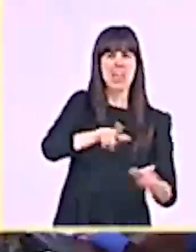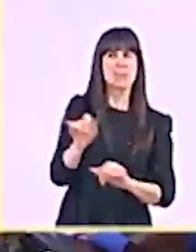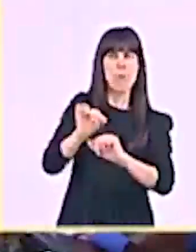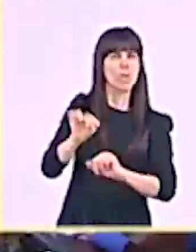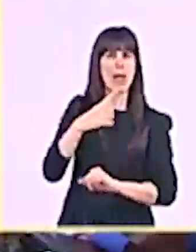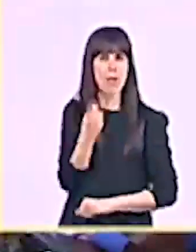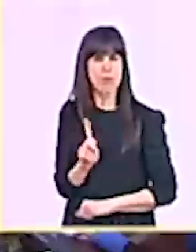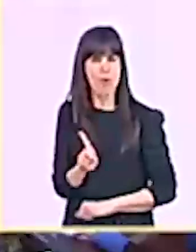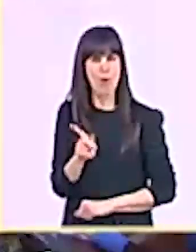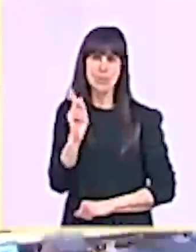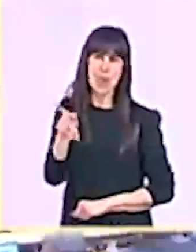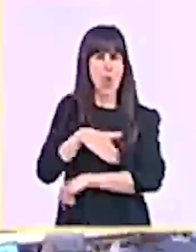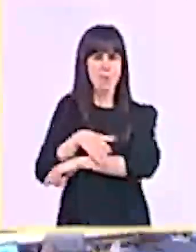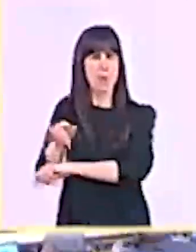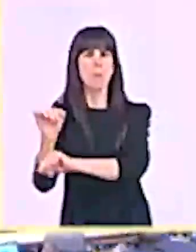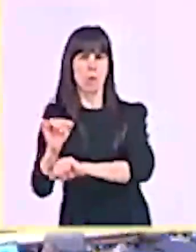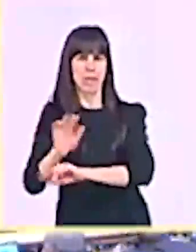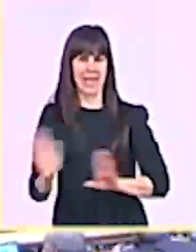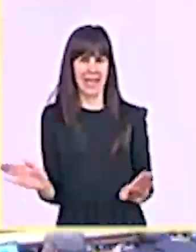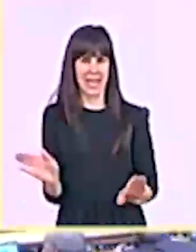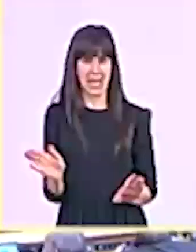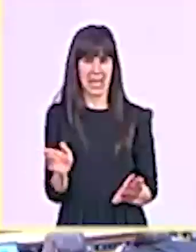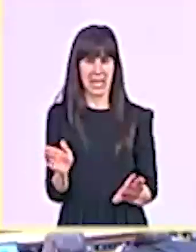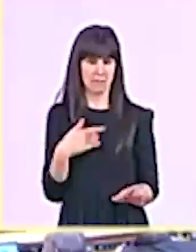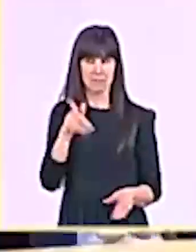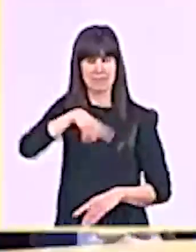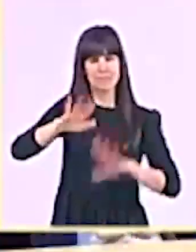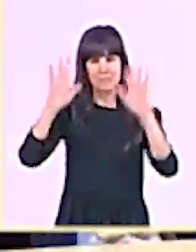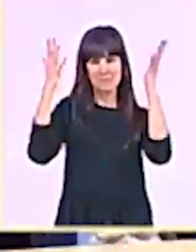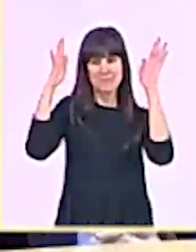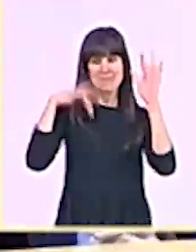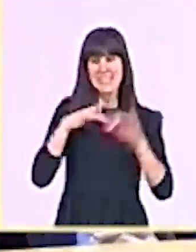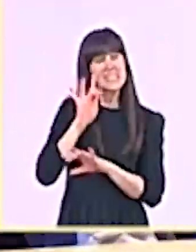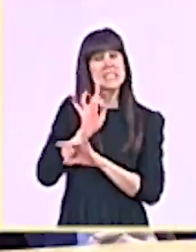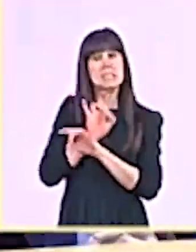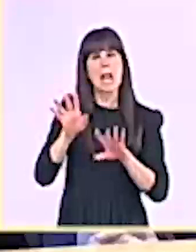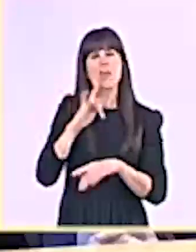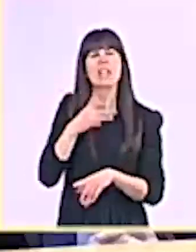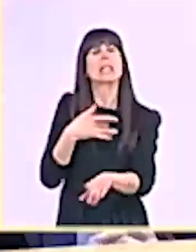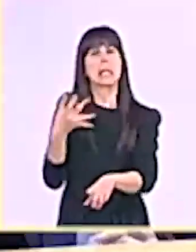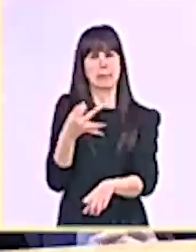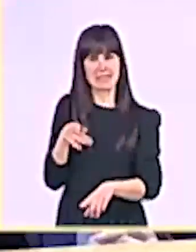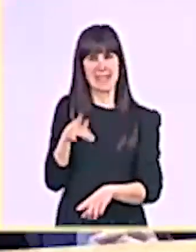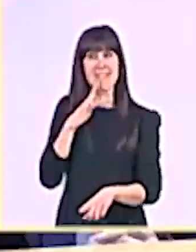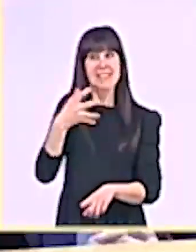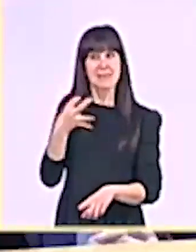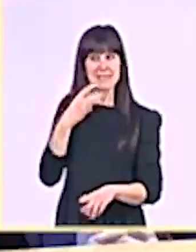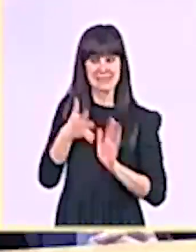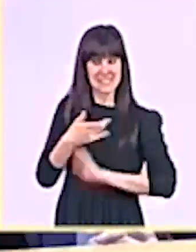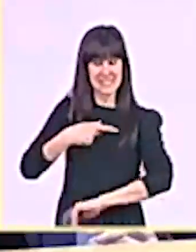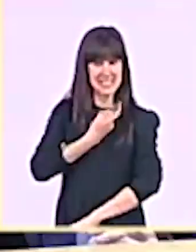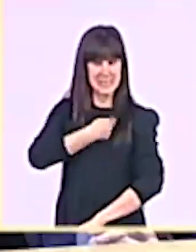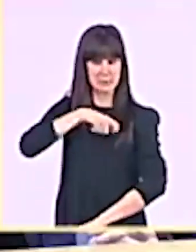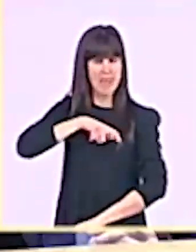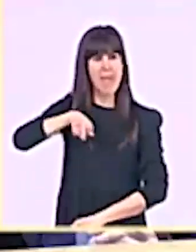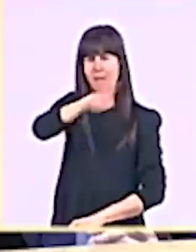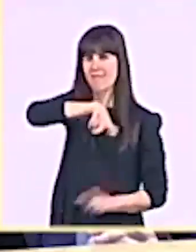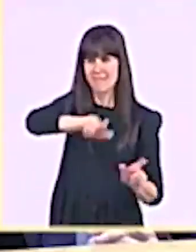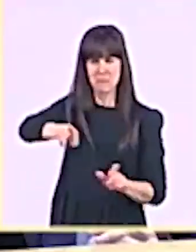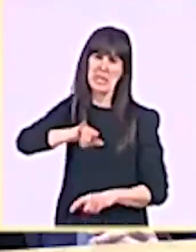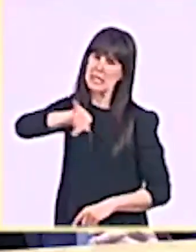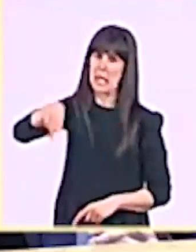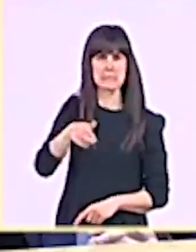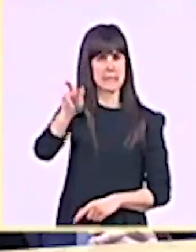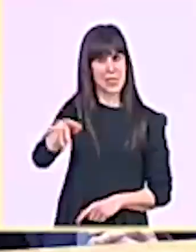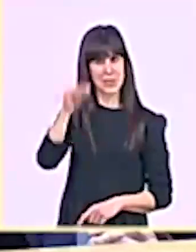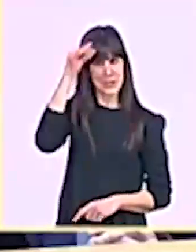lo que pasa, además de que España está cansada de usted y España está cansada de su gobierno, lo que pasa es que